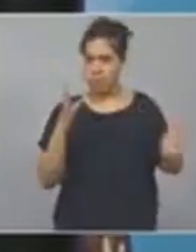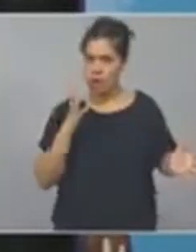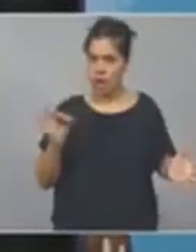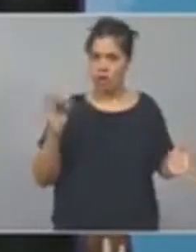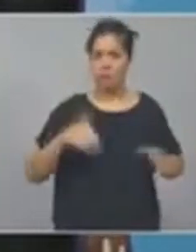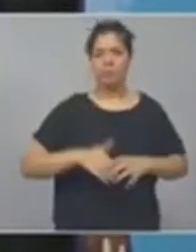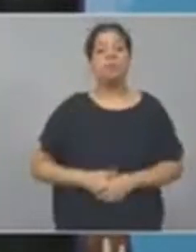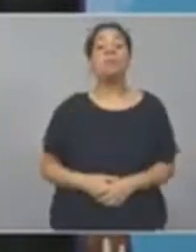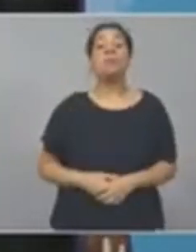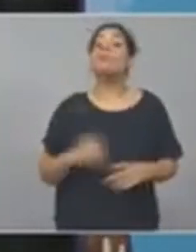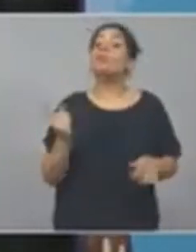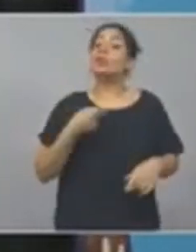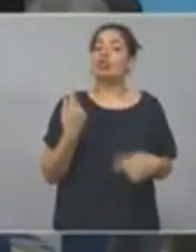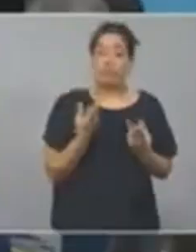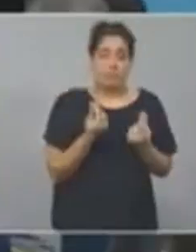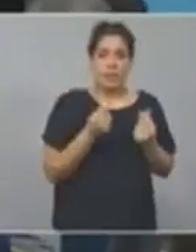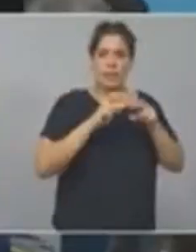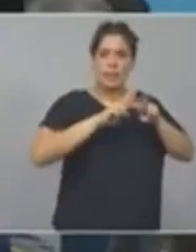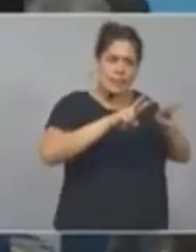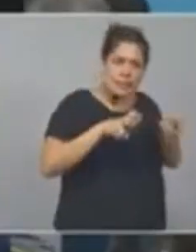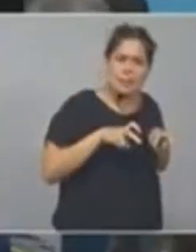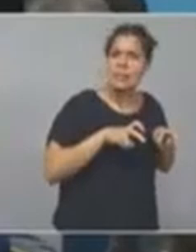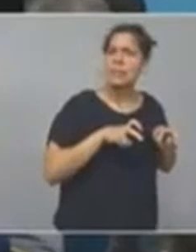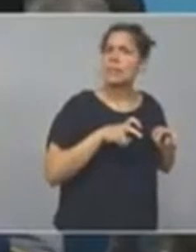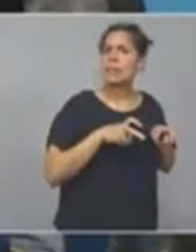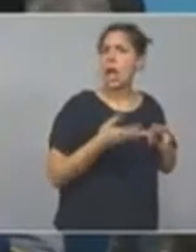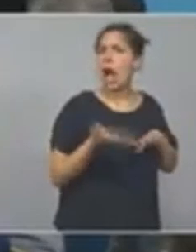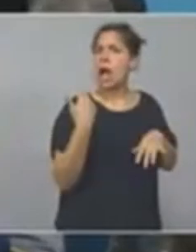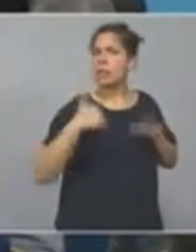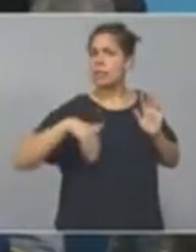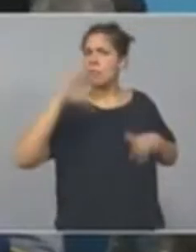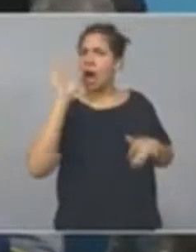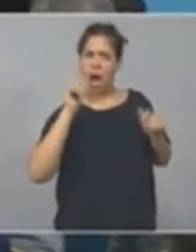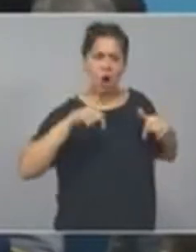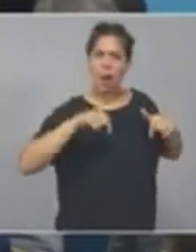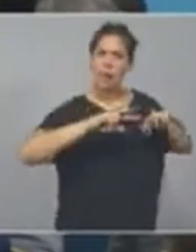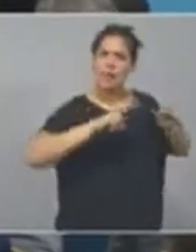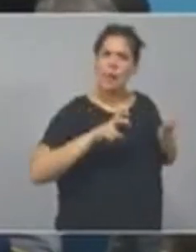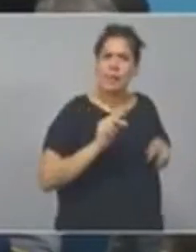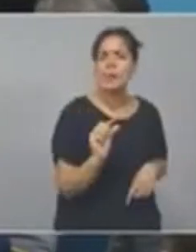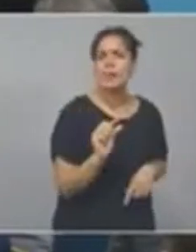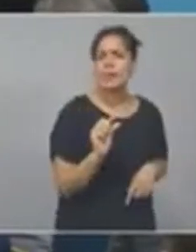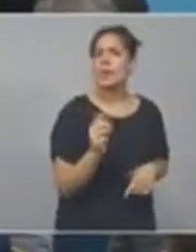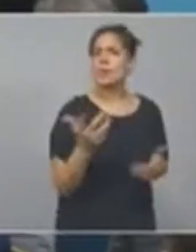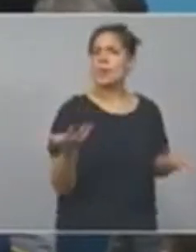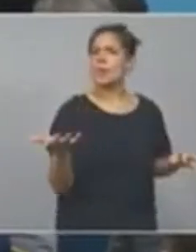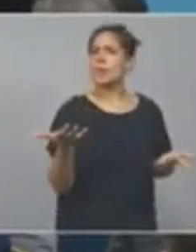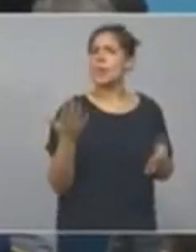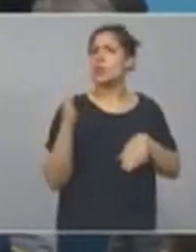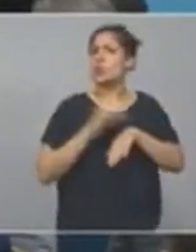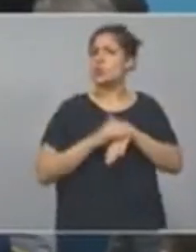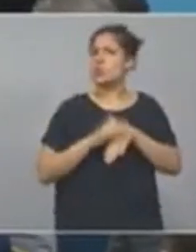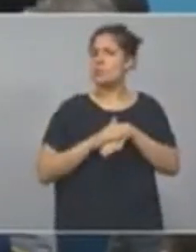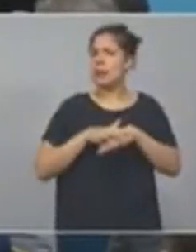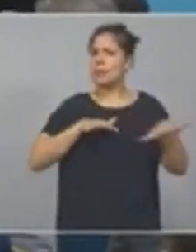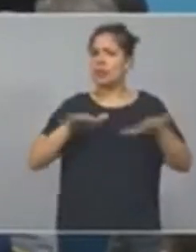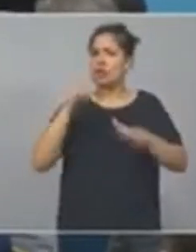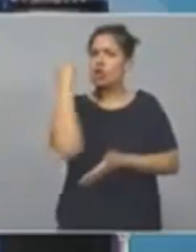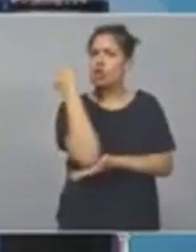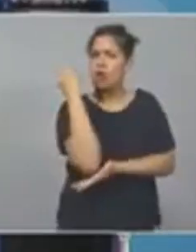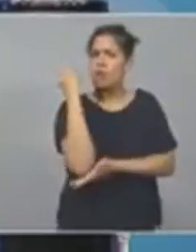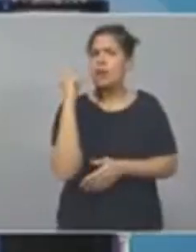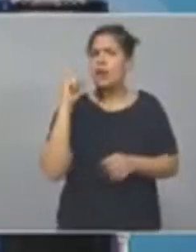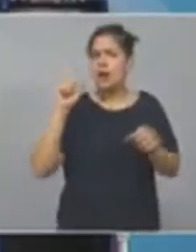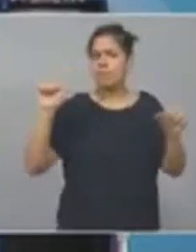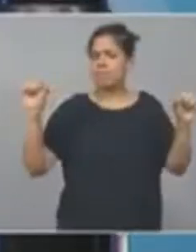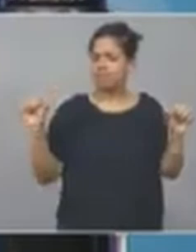pérdida de recaudación que tiene que ver con la crisis autogenerada, con una crisis que quiero